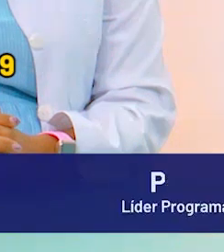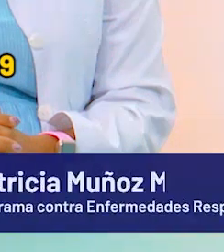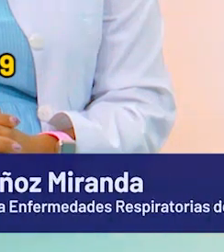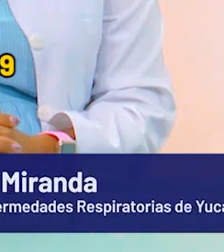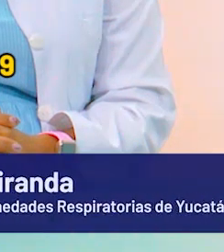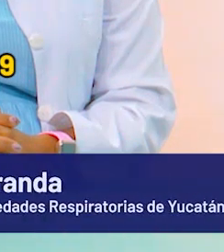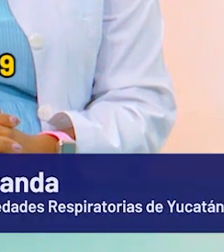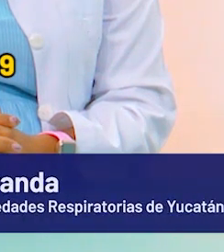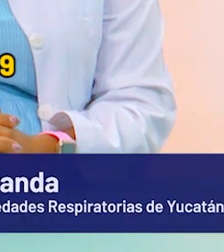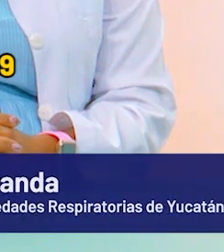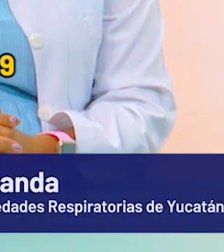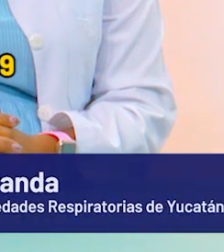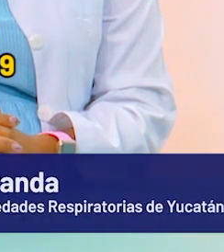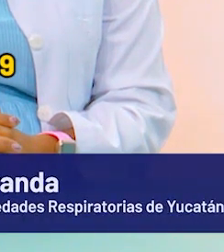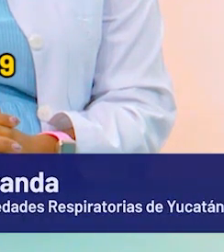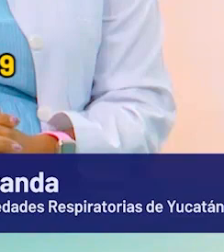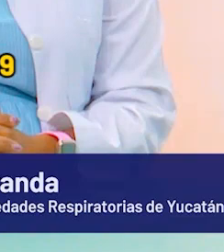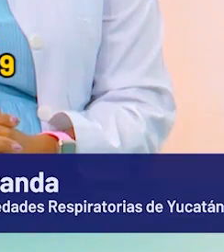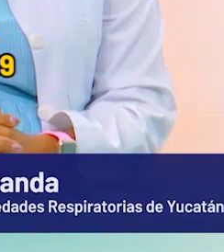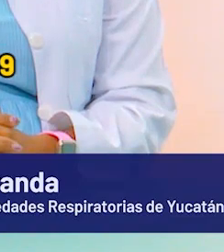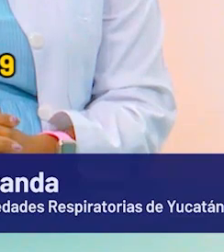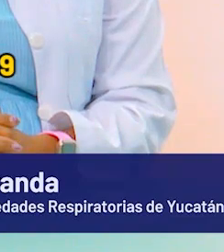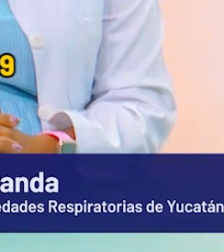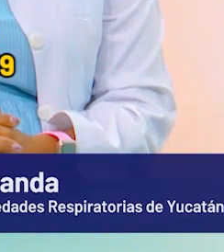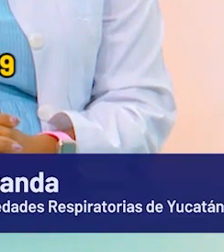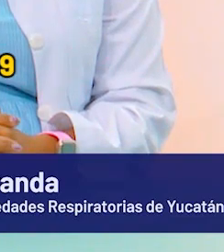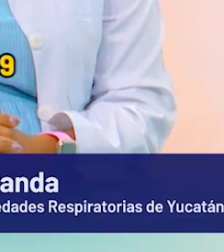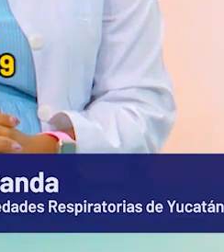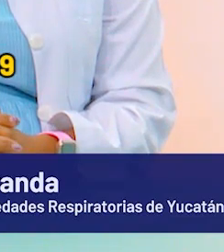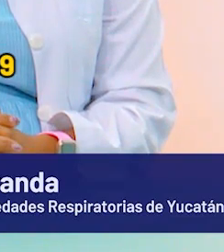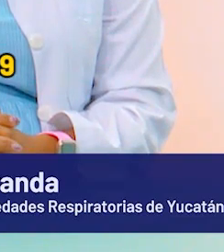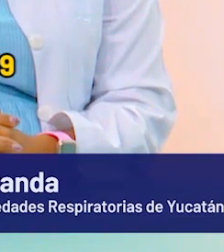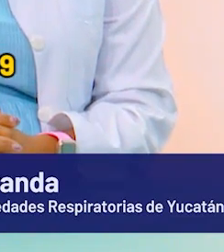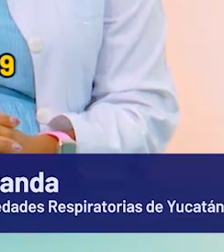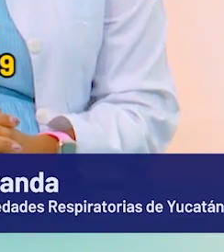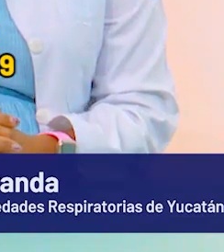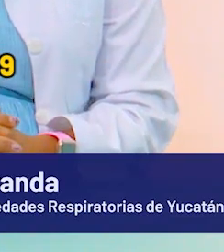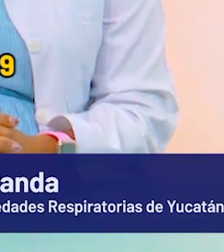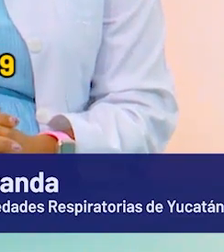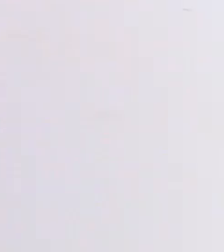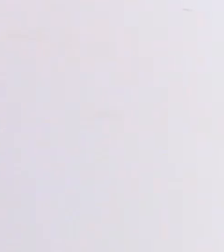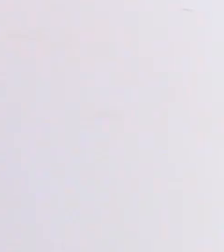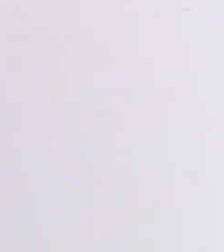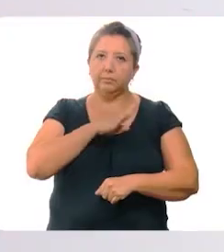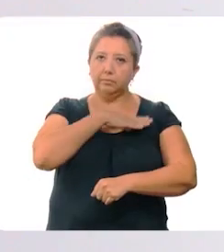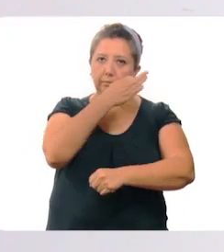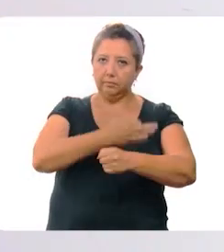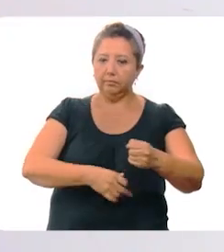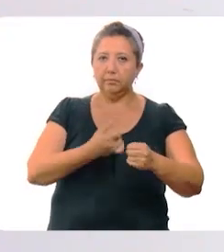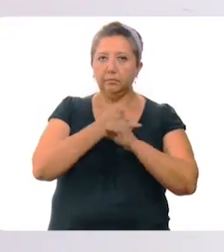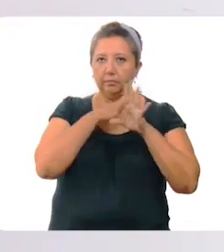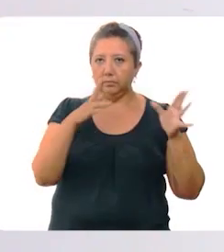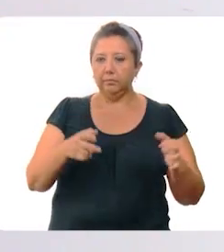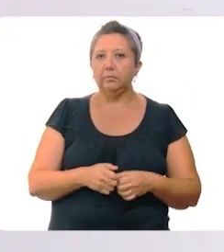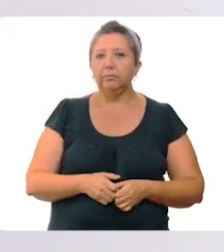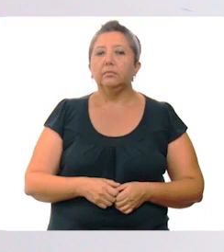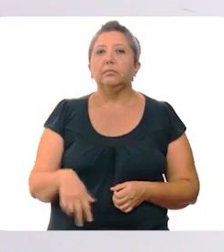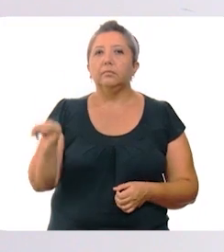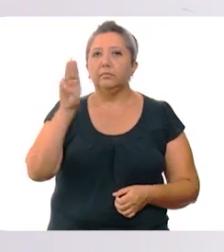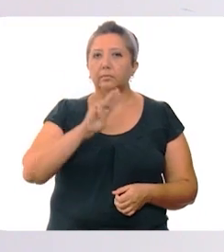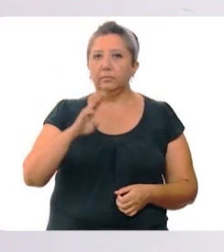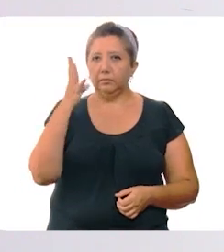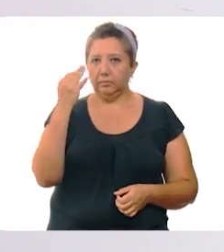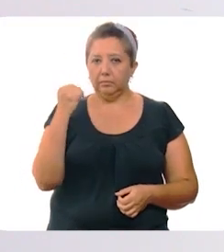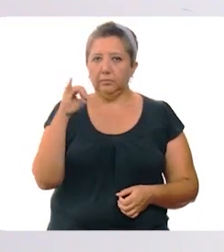Buenas tardes. Nos permitimos dar el informe diario relacionado con el COVID-19. Adelante, doctora. Gracias, doctora. Buenas tardes. Este es el parte médico de este